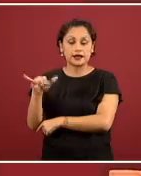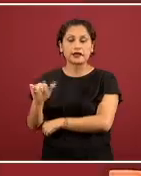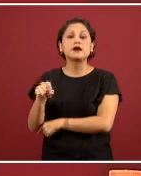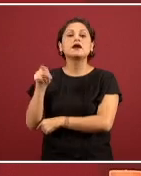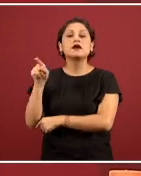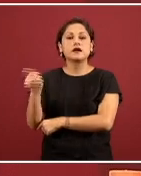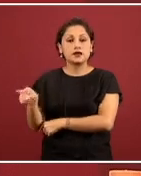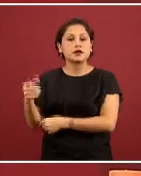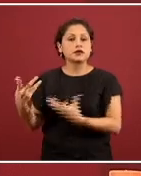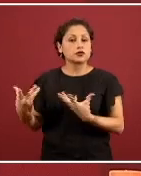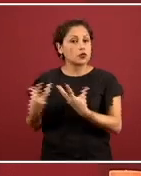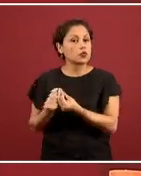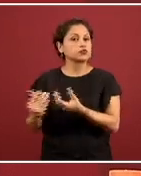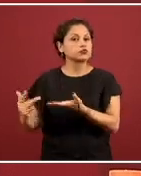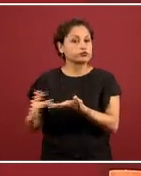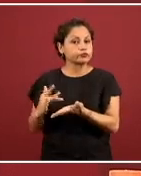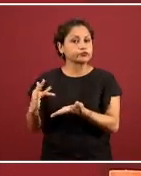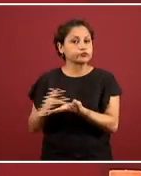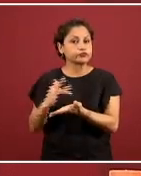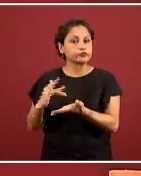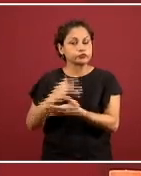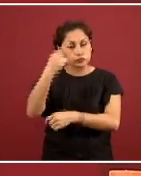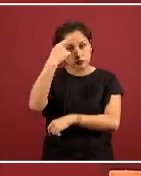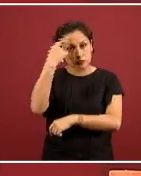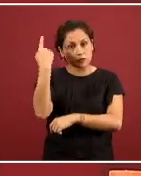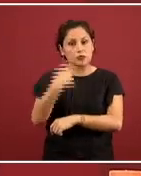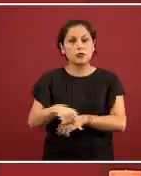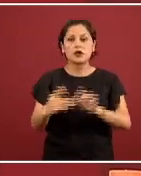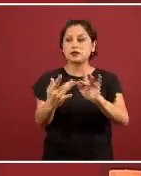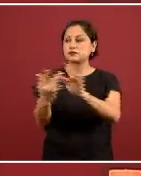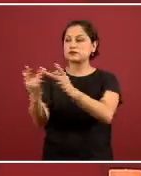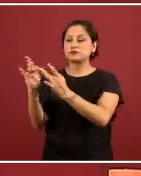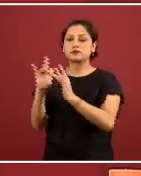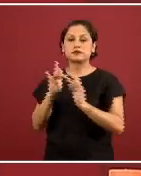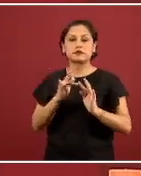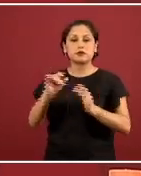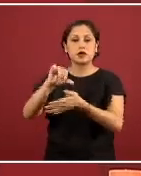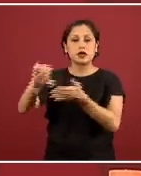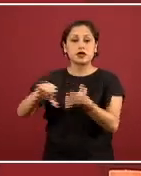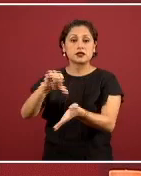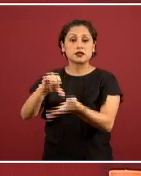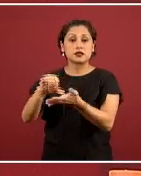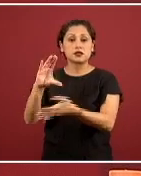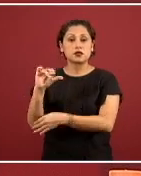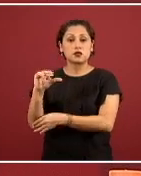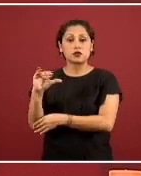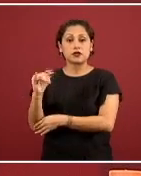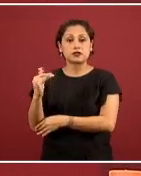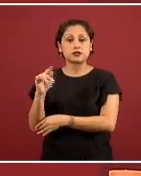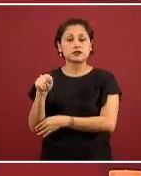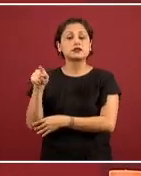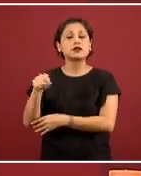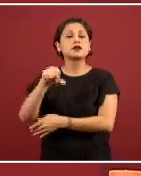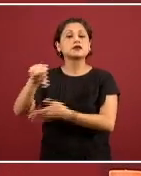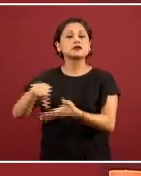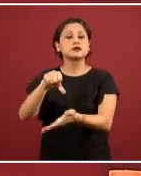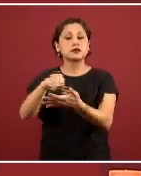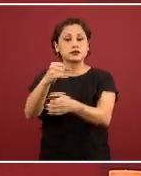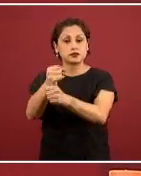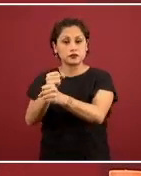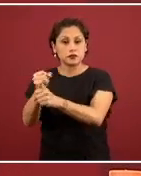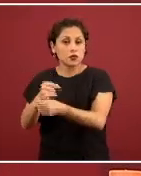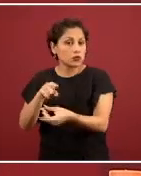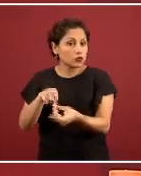muy activamente en este proceso de vinculación de los centros CONACYT, los centros públicos de investigación. En particular, hay uno en